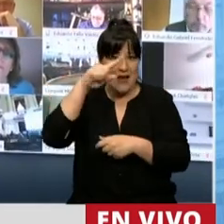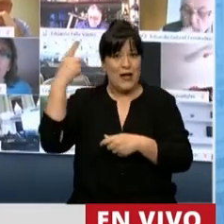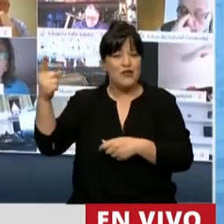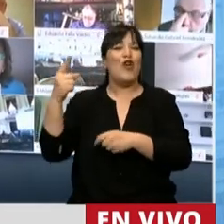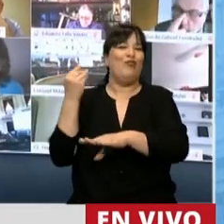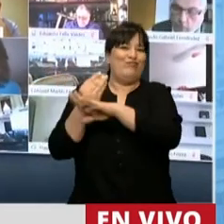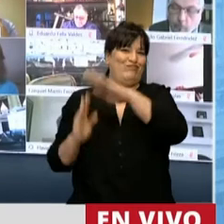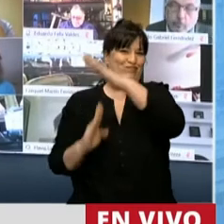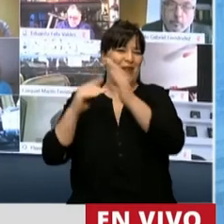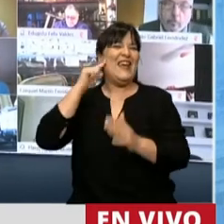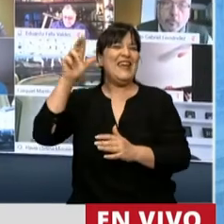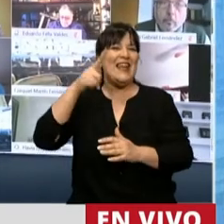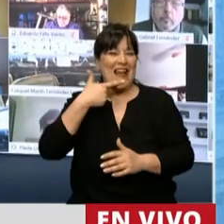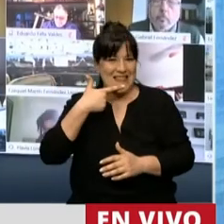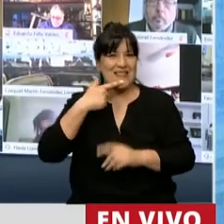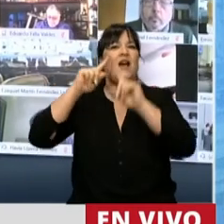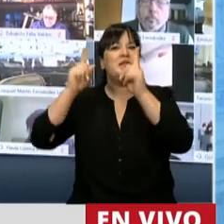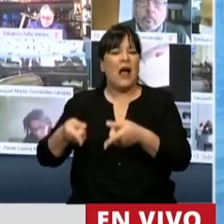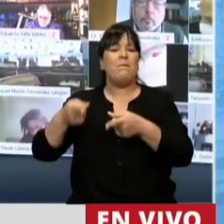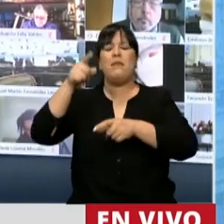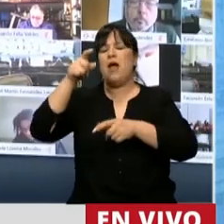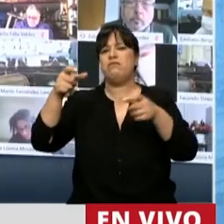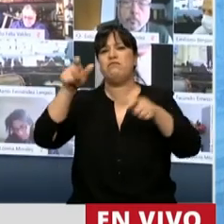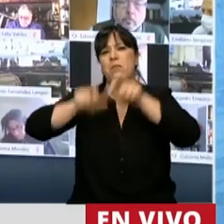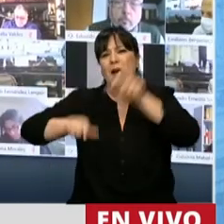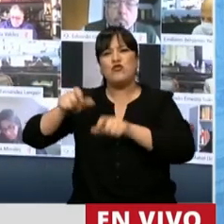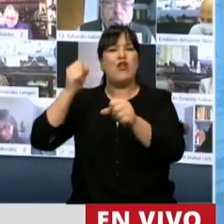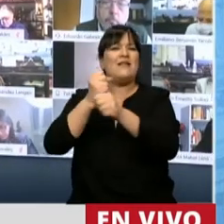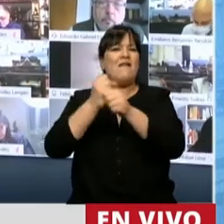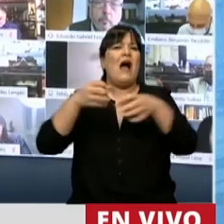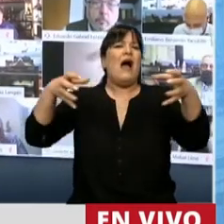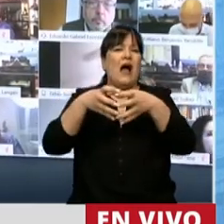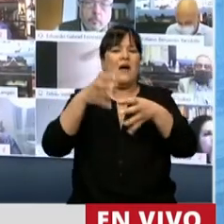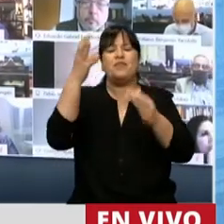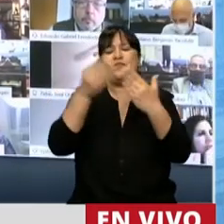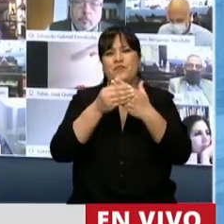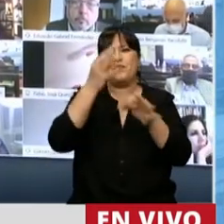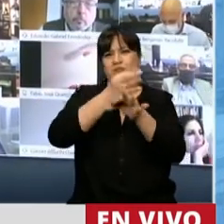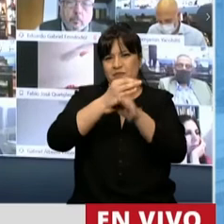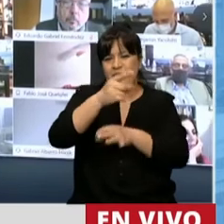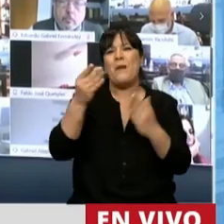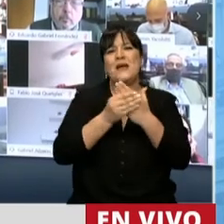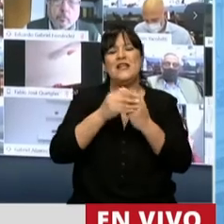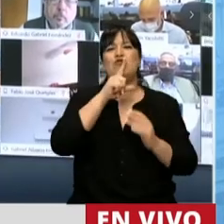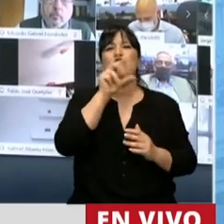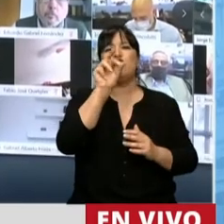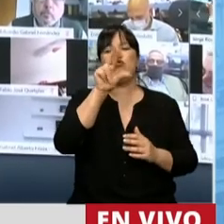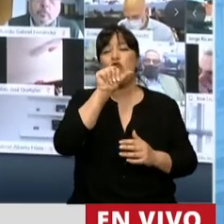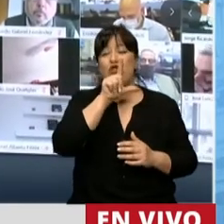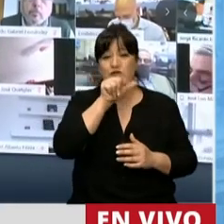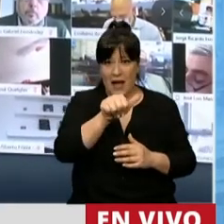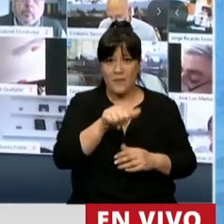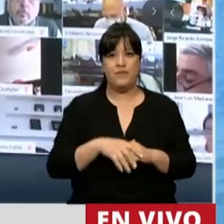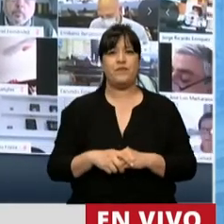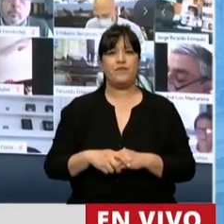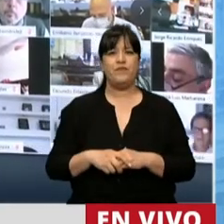profesor Gine González García, y a las autoridades y equipos técnicos del Ministerio de Educación, conducido por el ministro Nicolás Trota. Es un